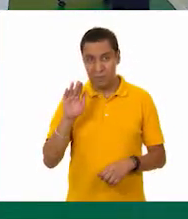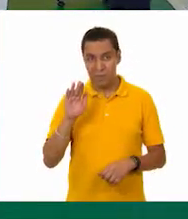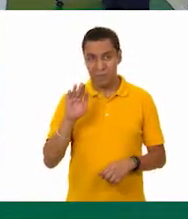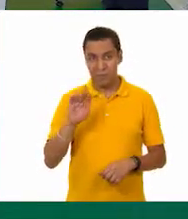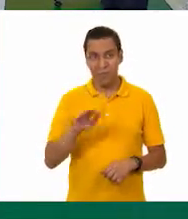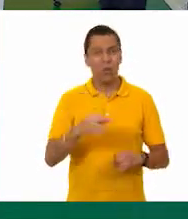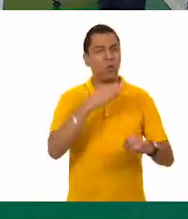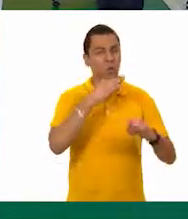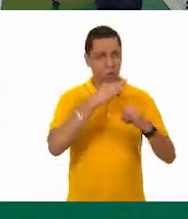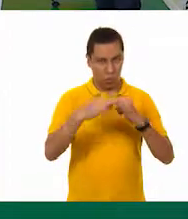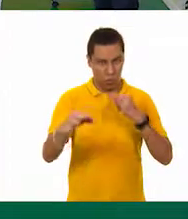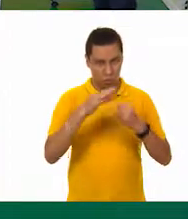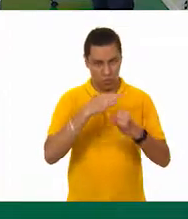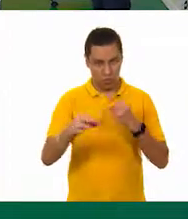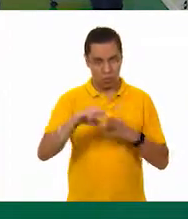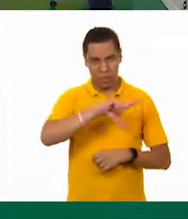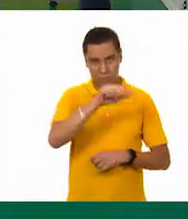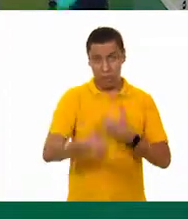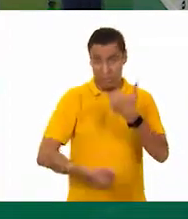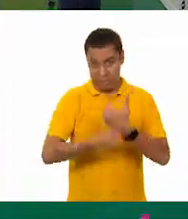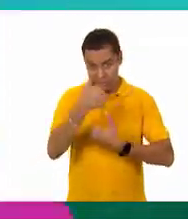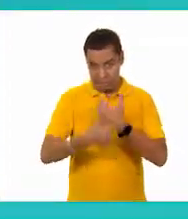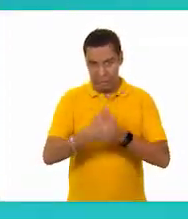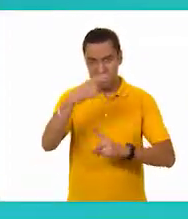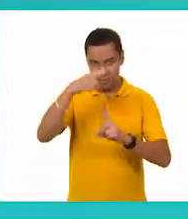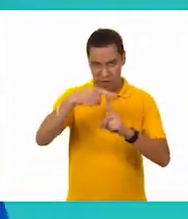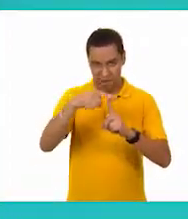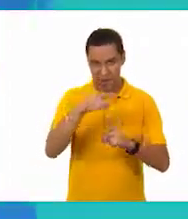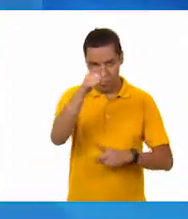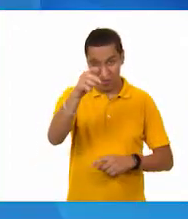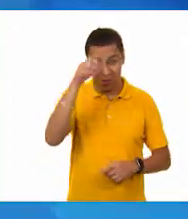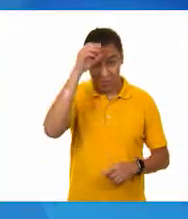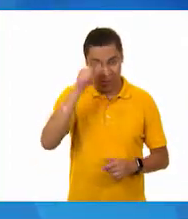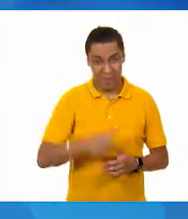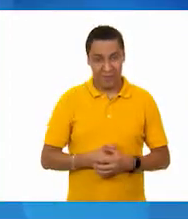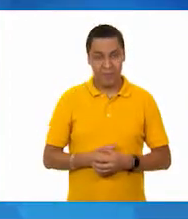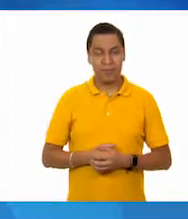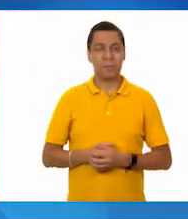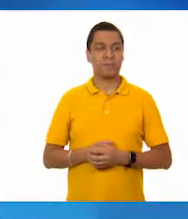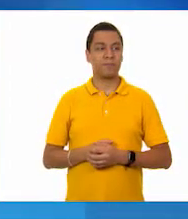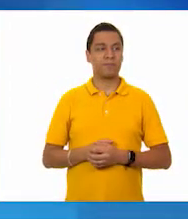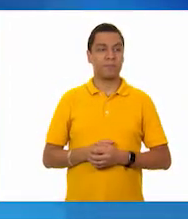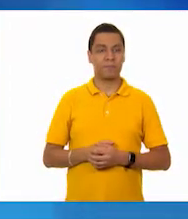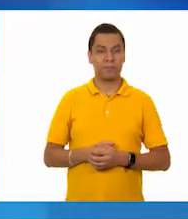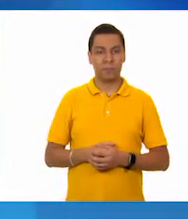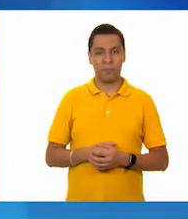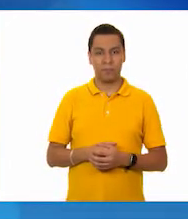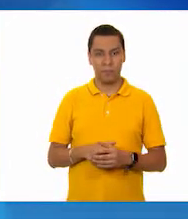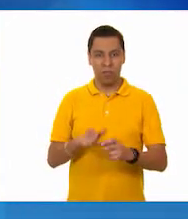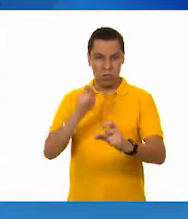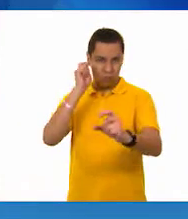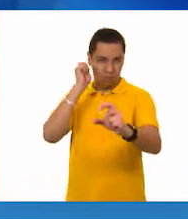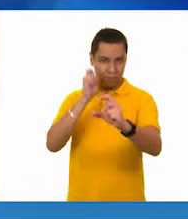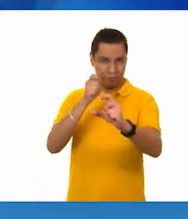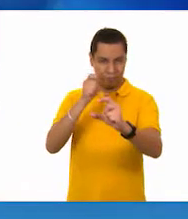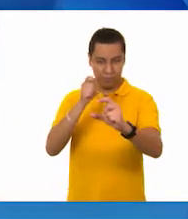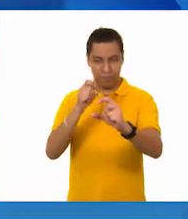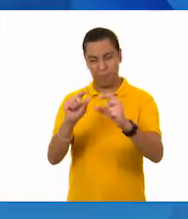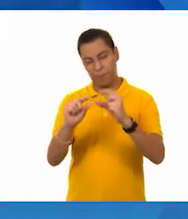hacemos el último y les dejamos de reto un desafío? De acuerdo. Vamos a ver. Dice un tornillo. Un tornillo. lápiz.